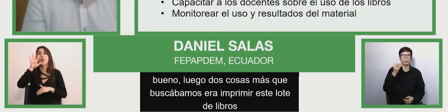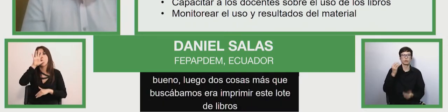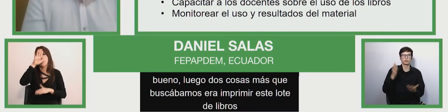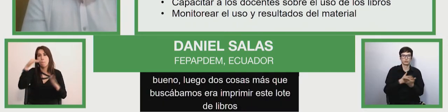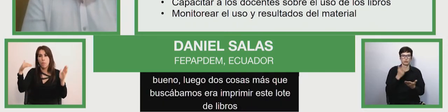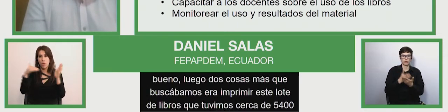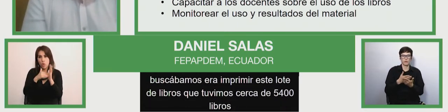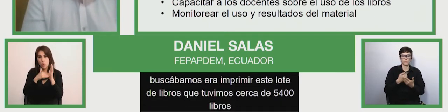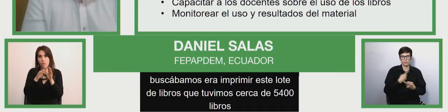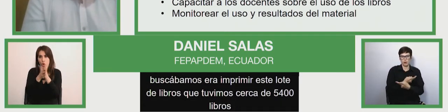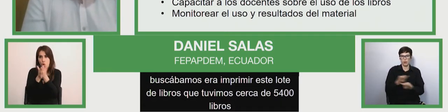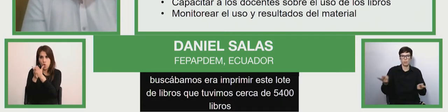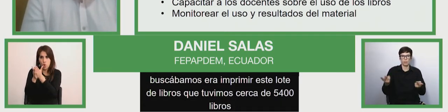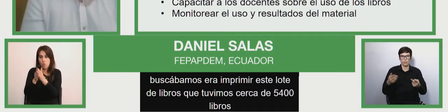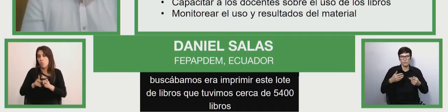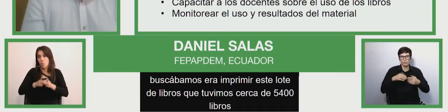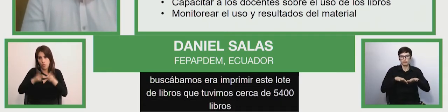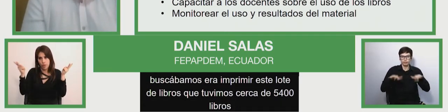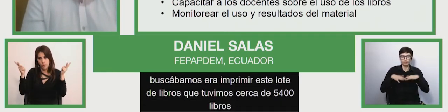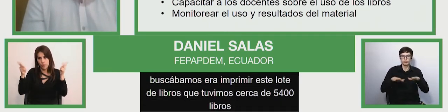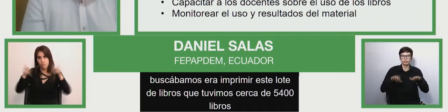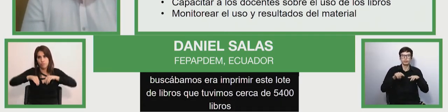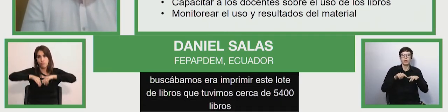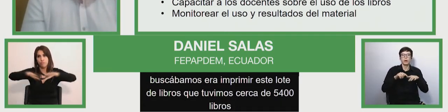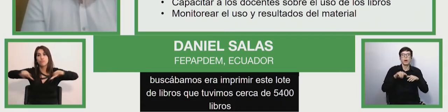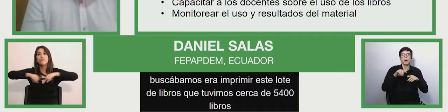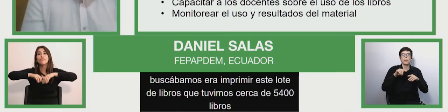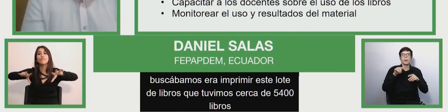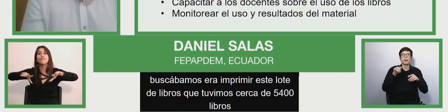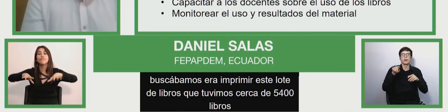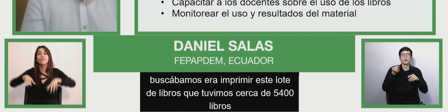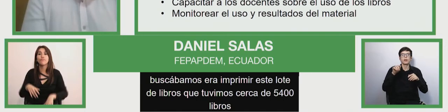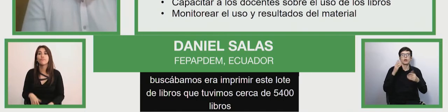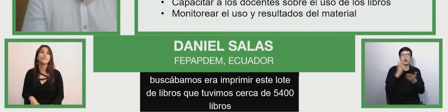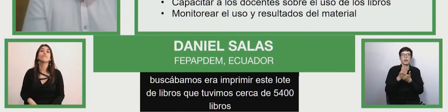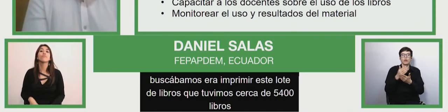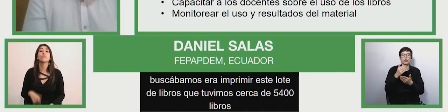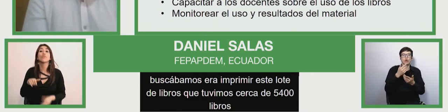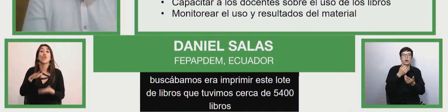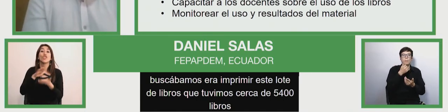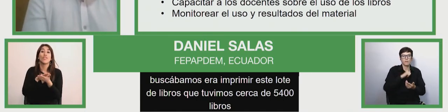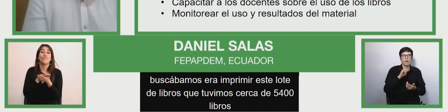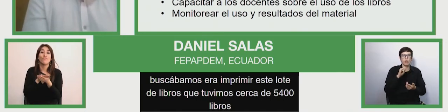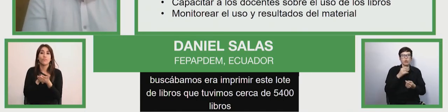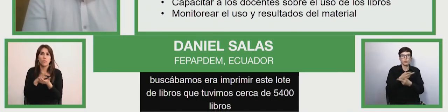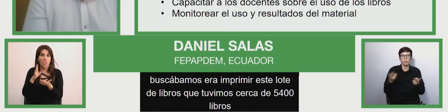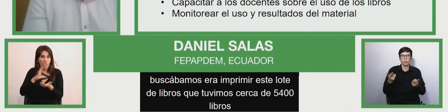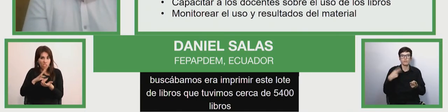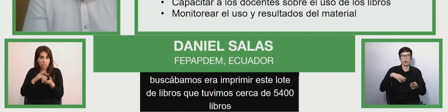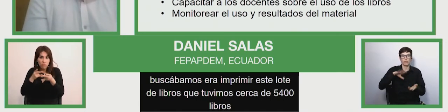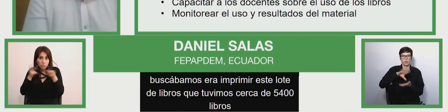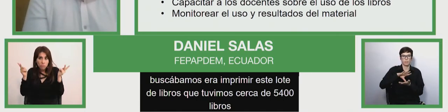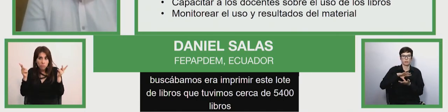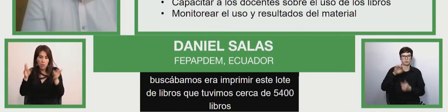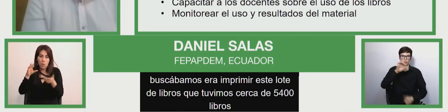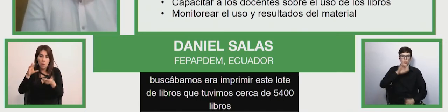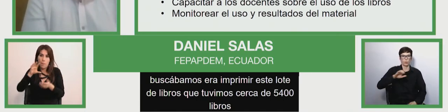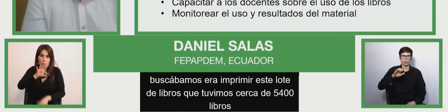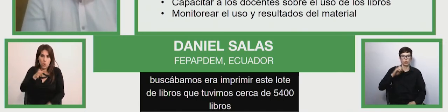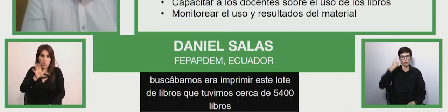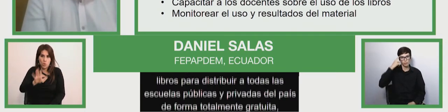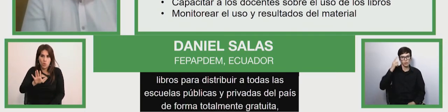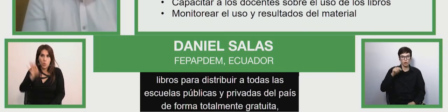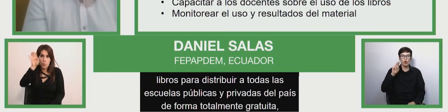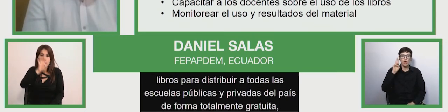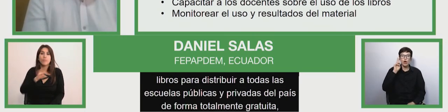escuelas públicas y privadas del país. de forma totalmente gratuita, pero sabíamos que el libro no arreglaba nada. Había que capacitarle al